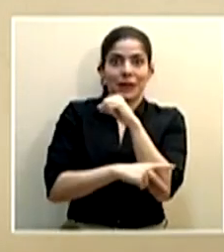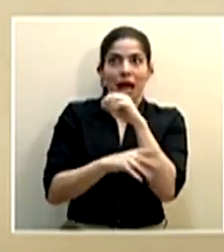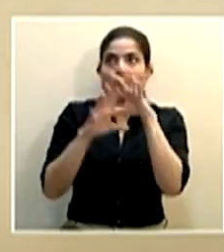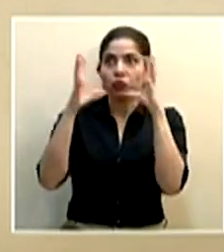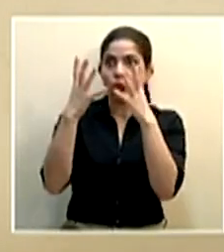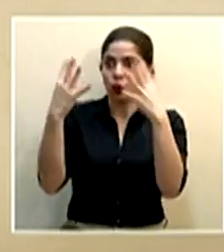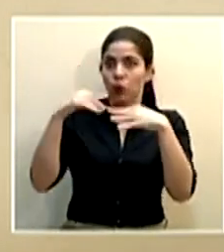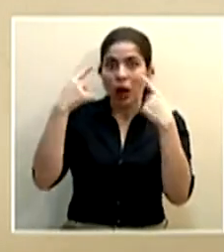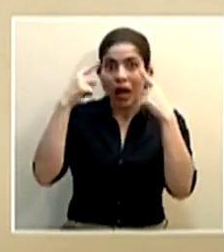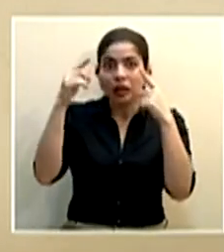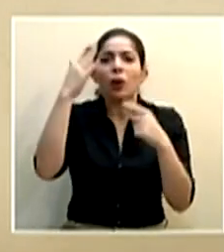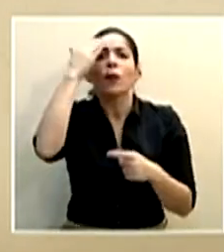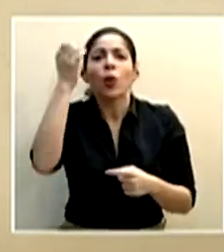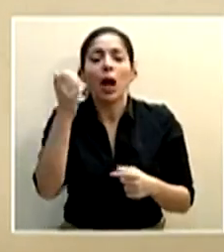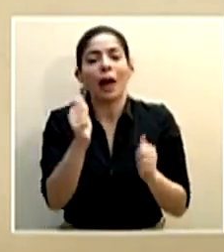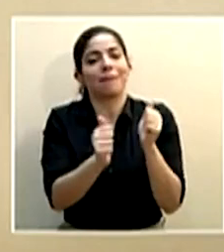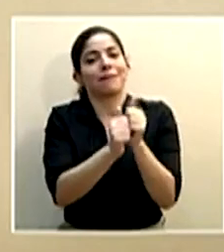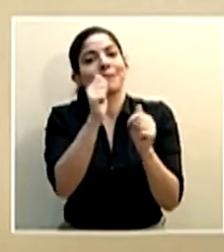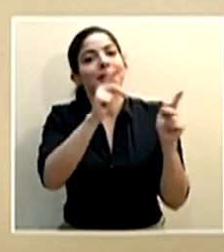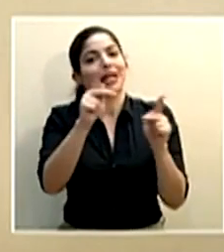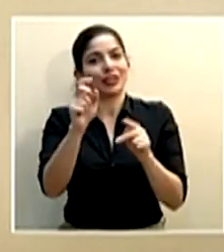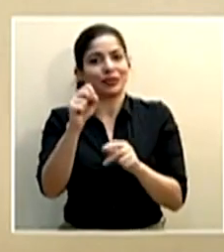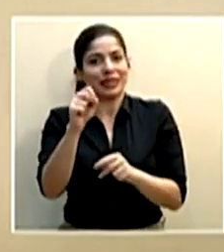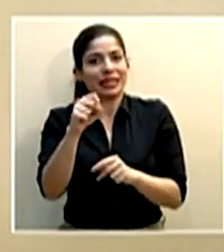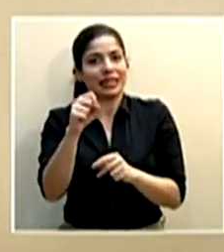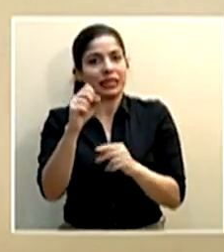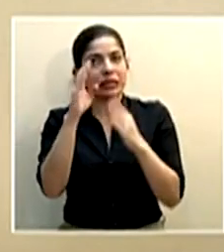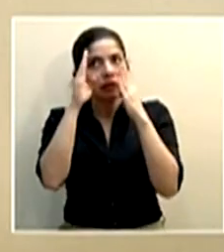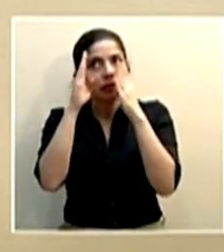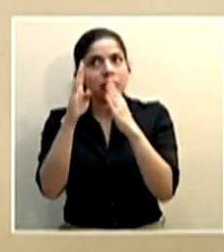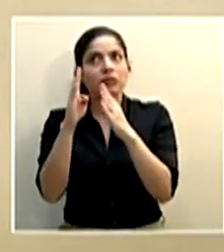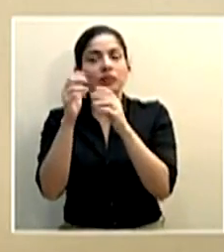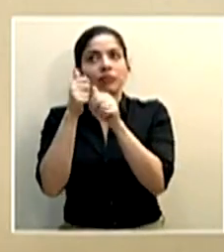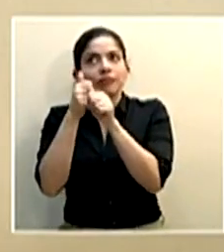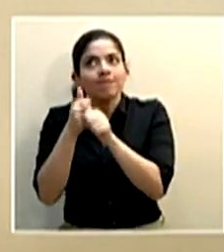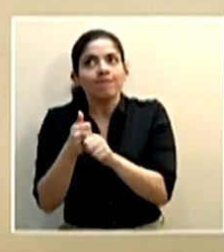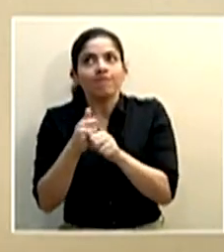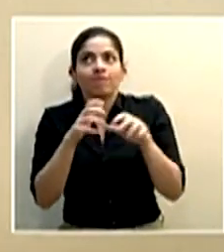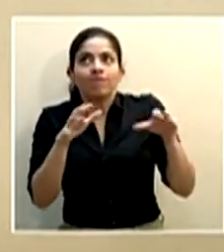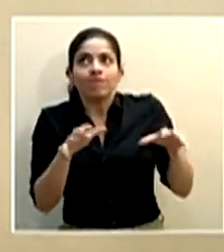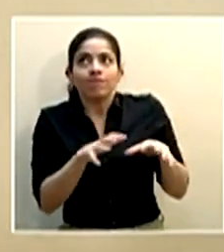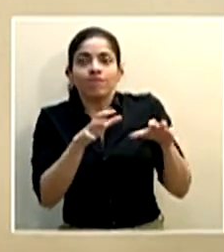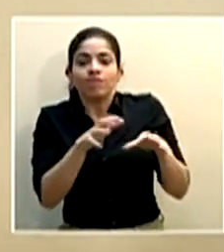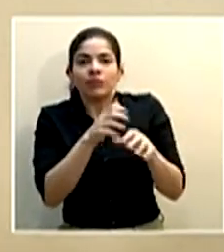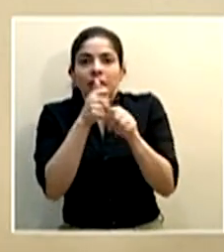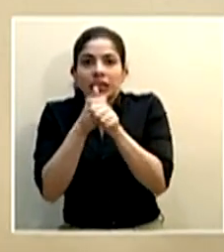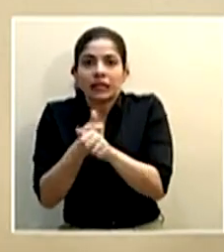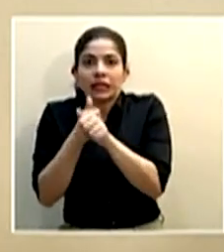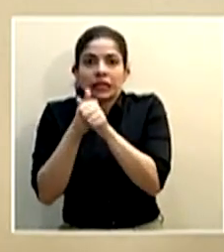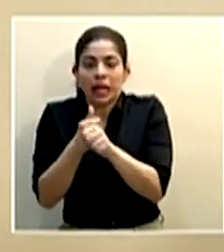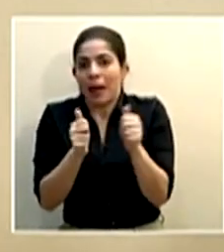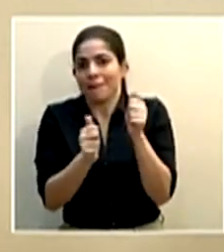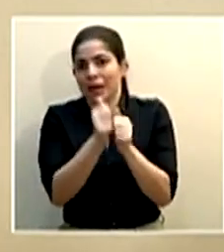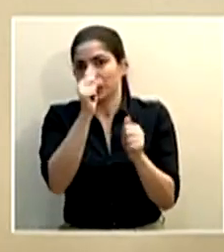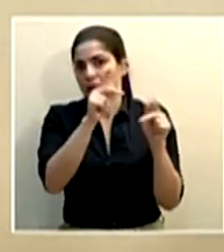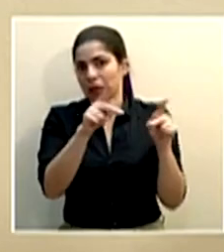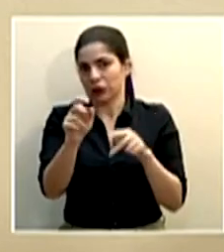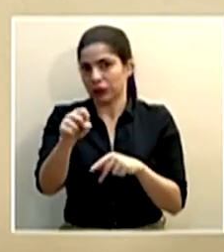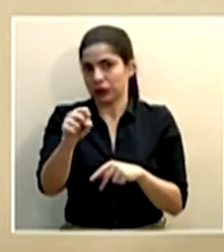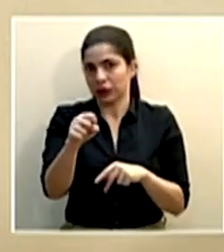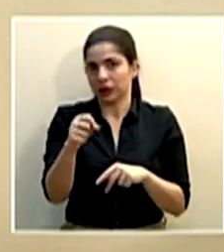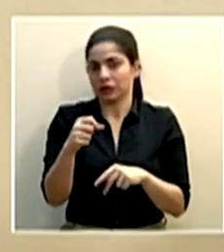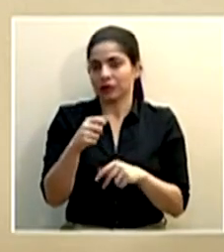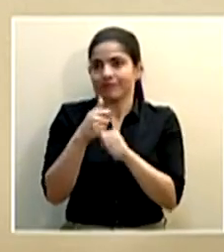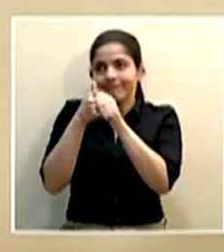mundo es porque la mayoría de la gente si ha hecho caso y ha estado haciendo todas las o siguiendo todas las indicaciones que hemos